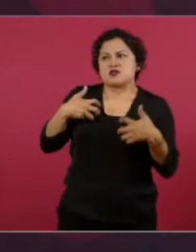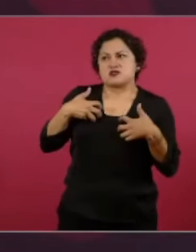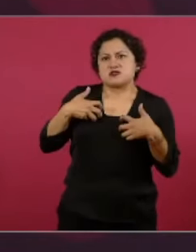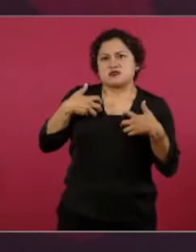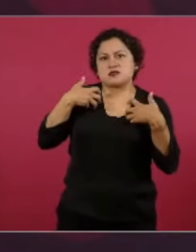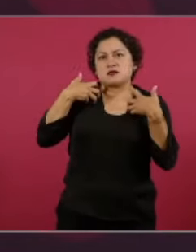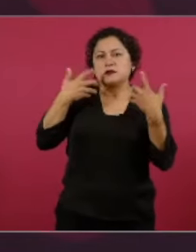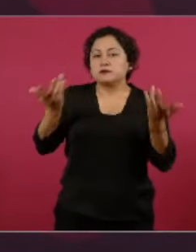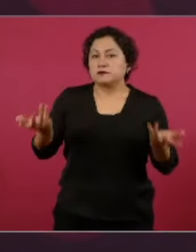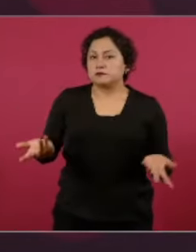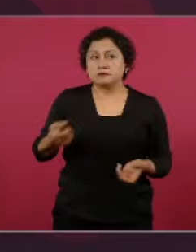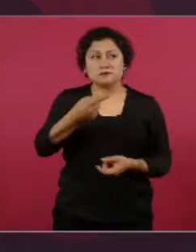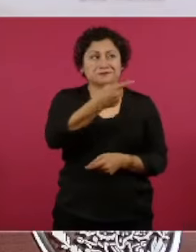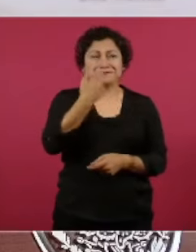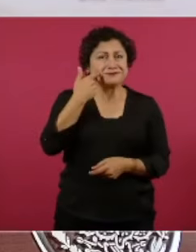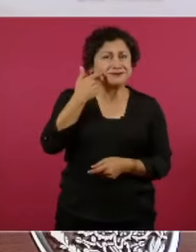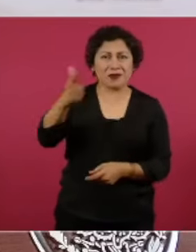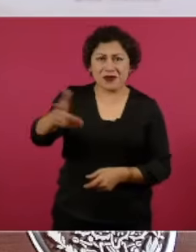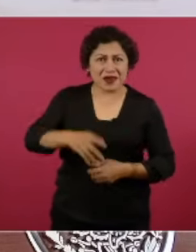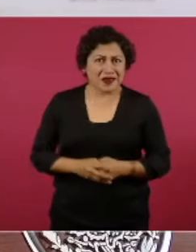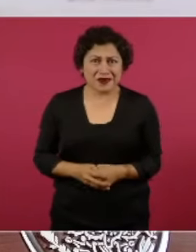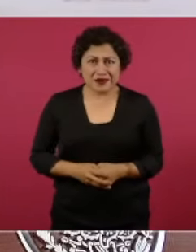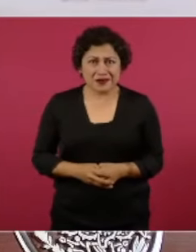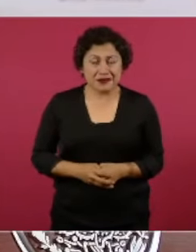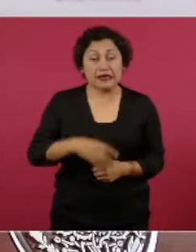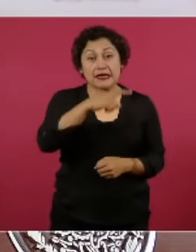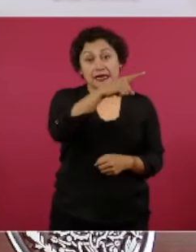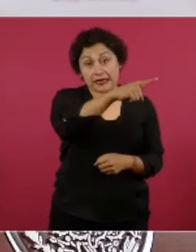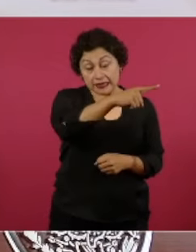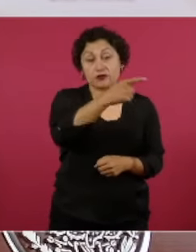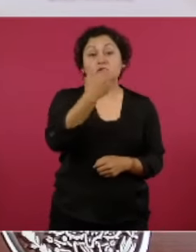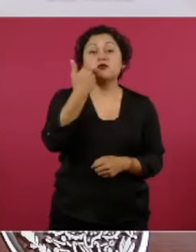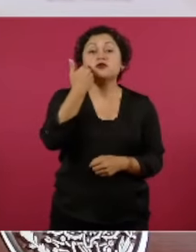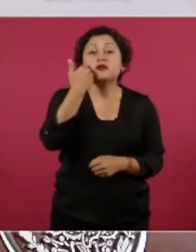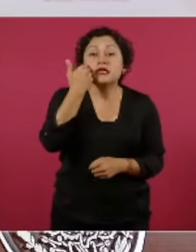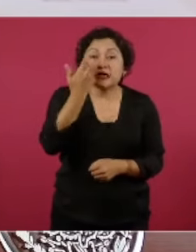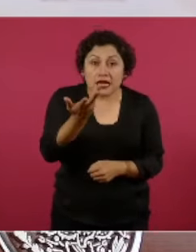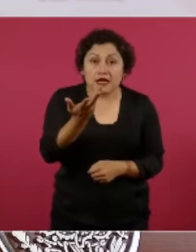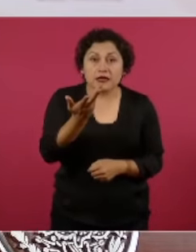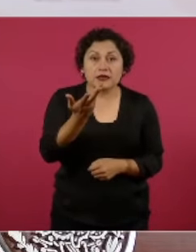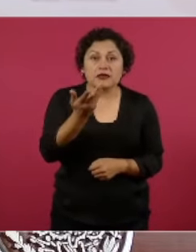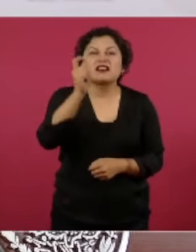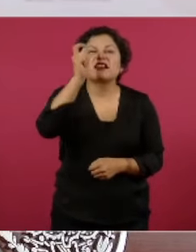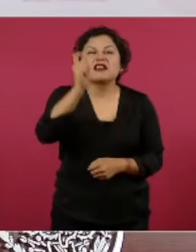o quieren un presidente pelele